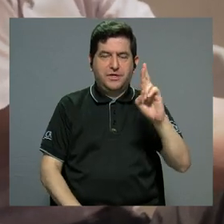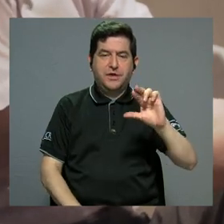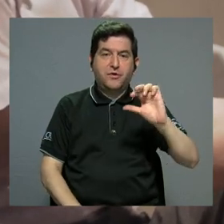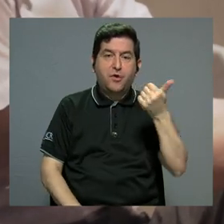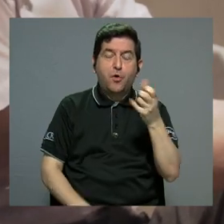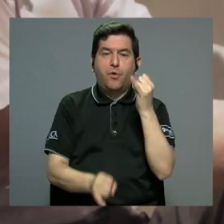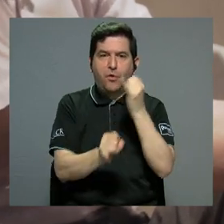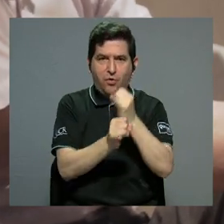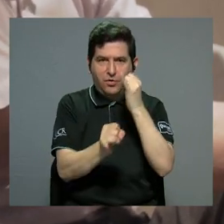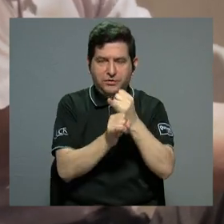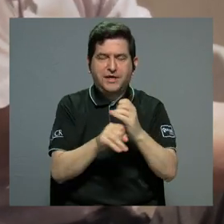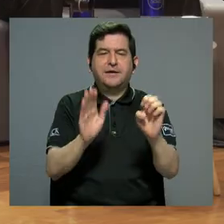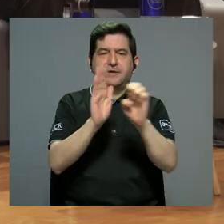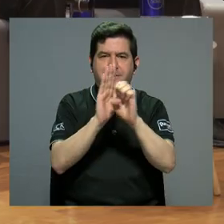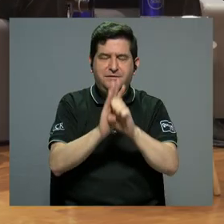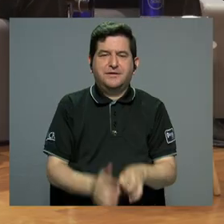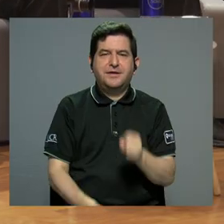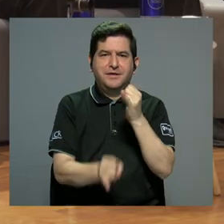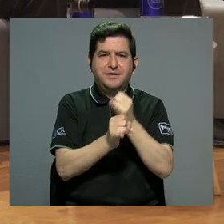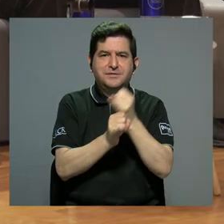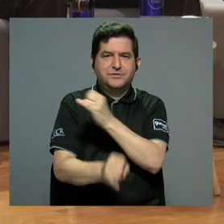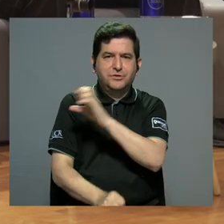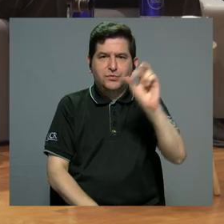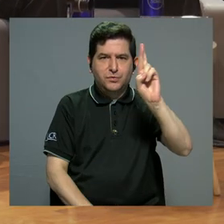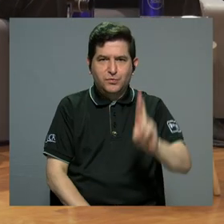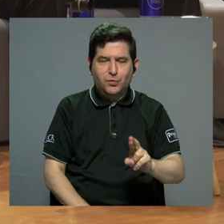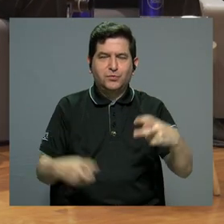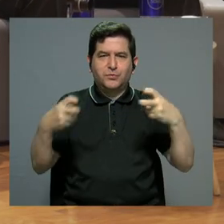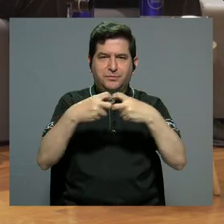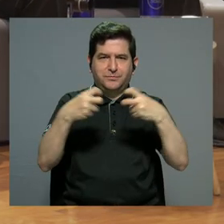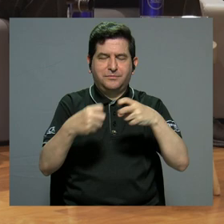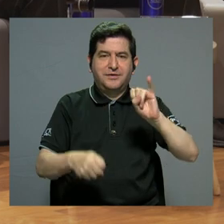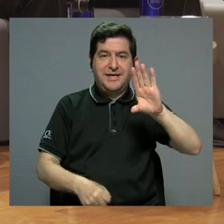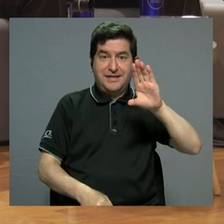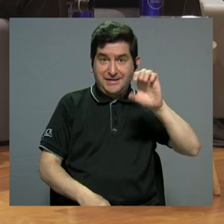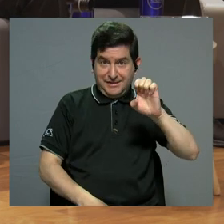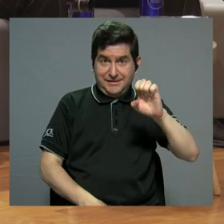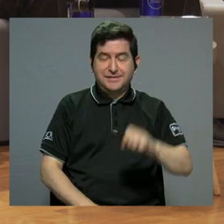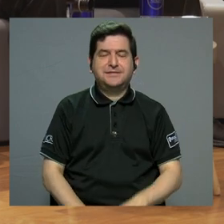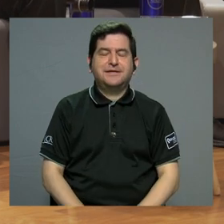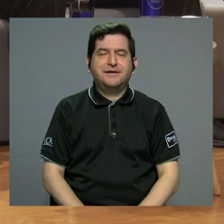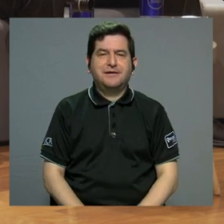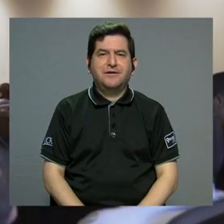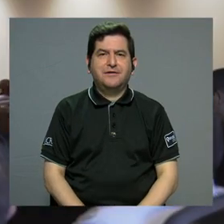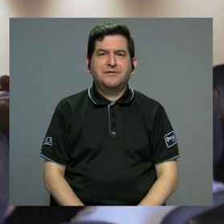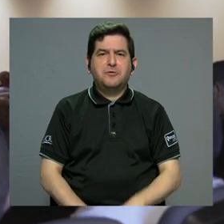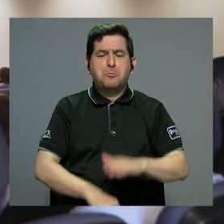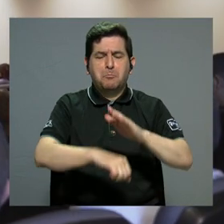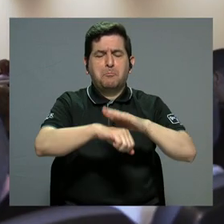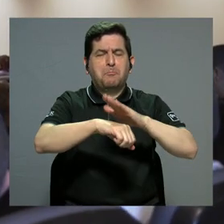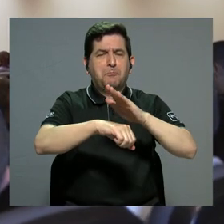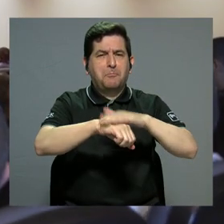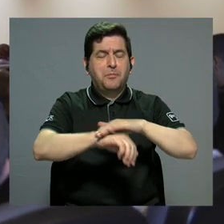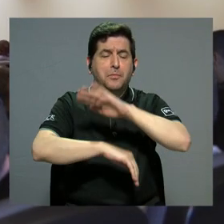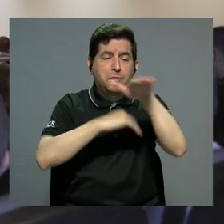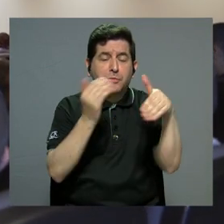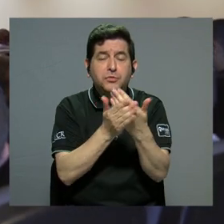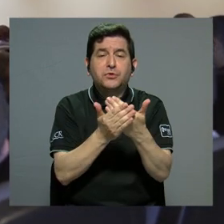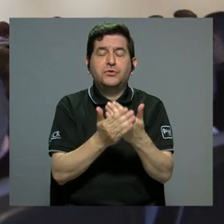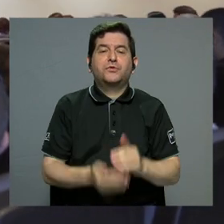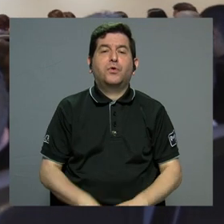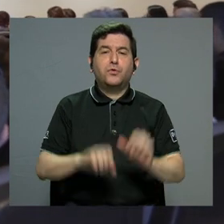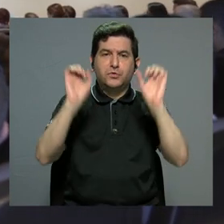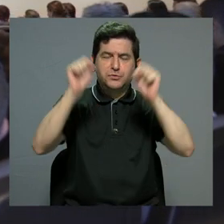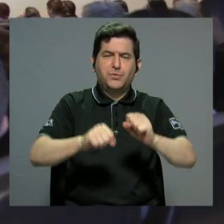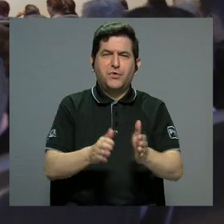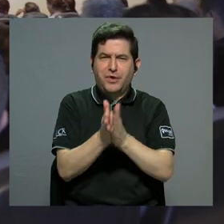y otras instituciones, como por ejemplo el Instituto Costarricense de Electricidad, ICE, permitirá que todas y